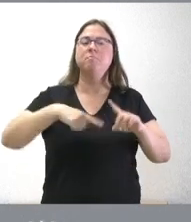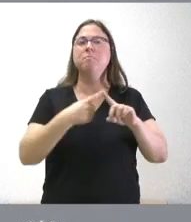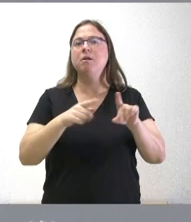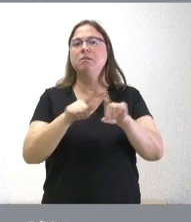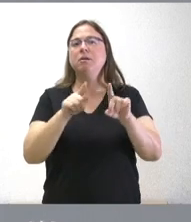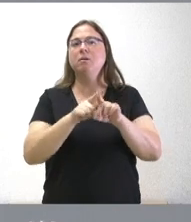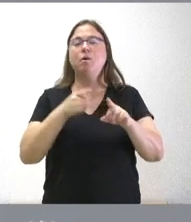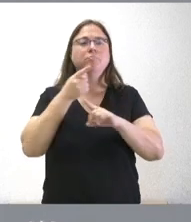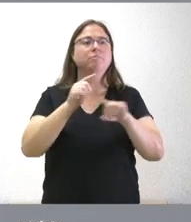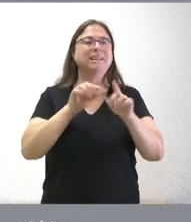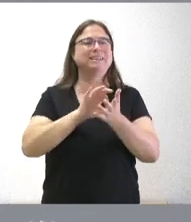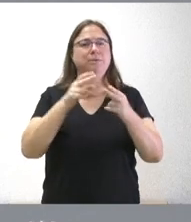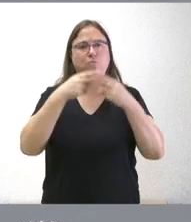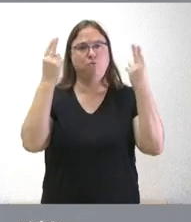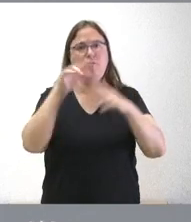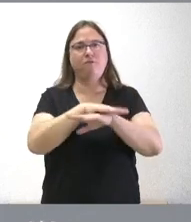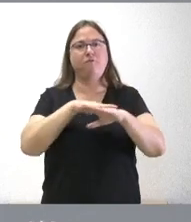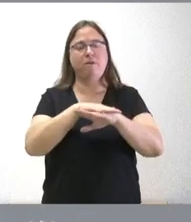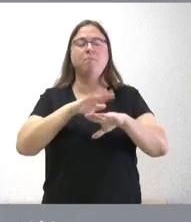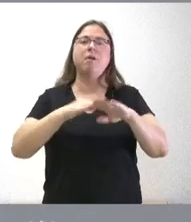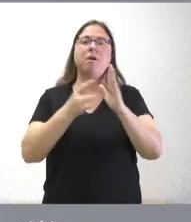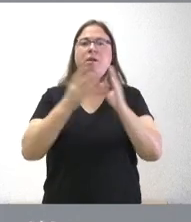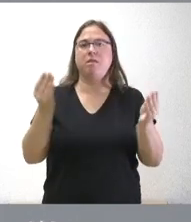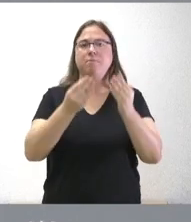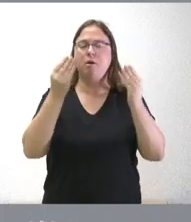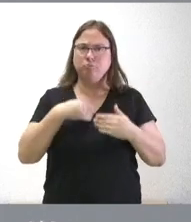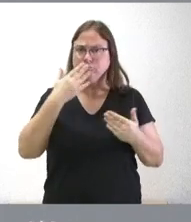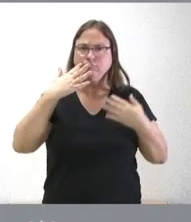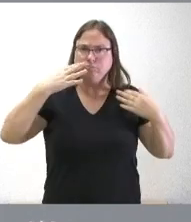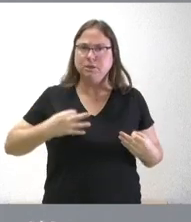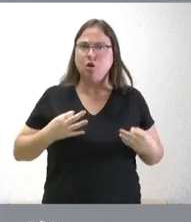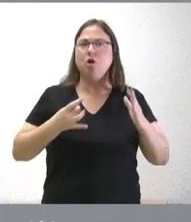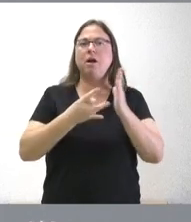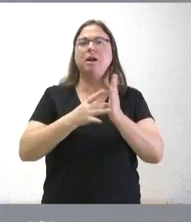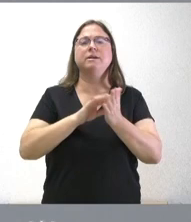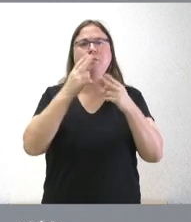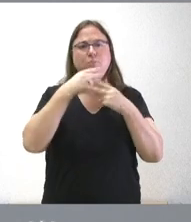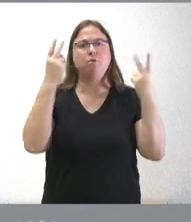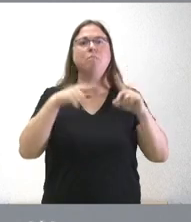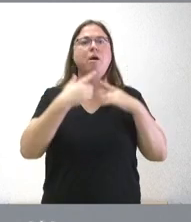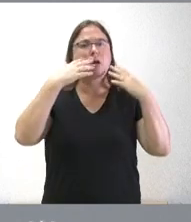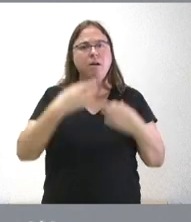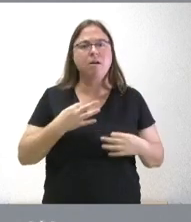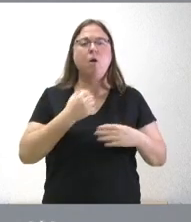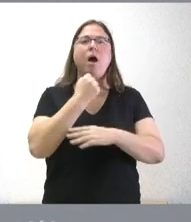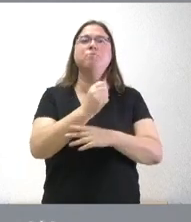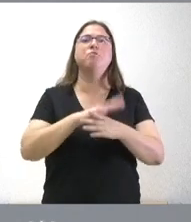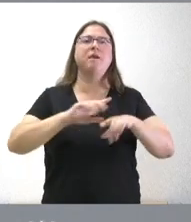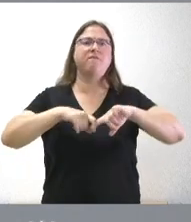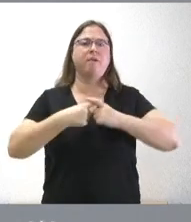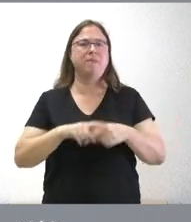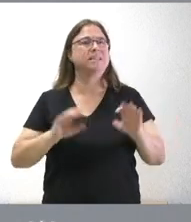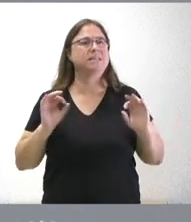destinando a los servicios públicos esenciales para mejorar la calidad creemos en la calidad de los servicios públicos y también creemos en el apoyo a las familias